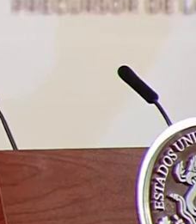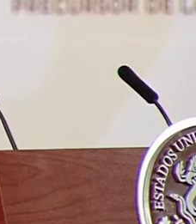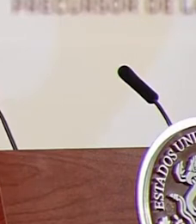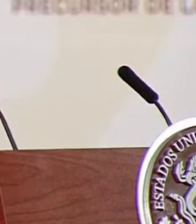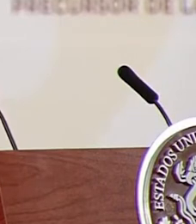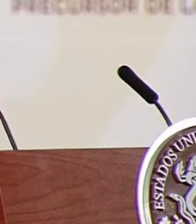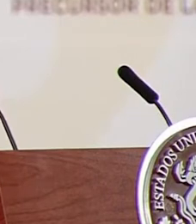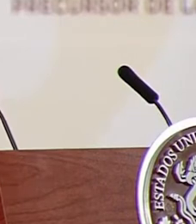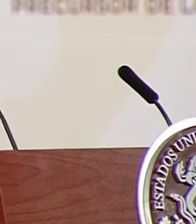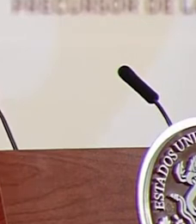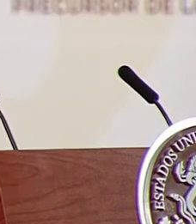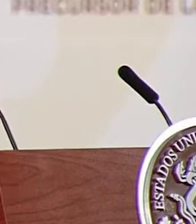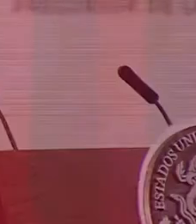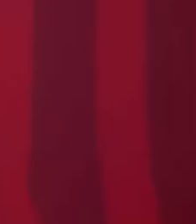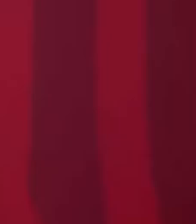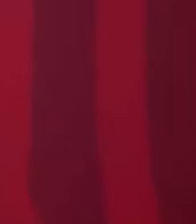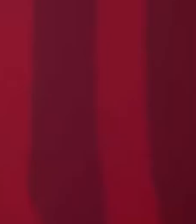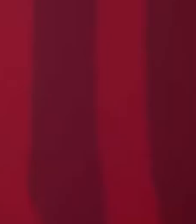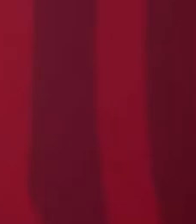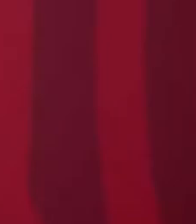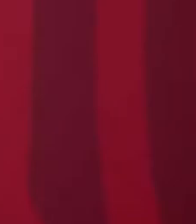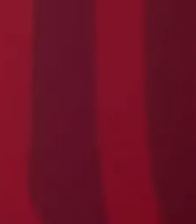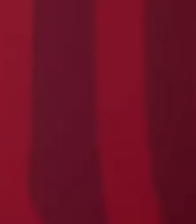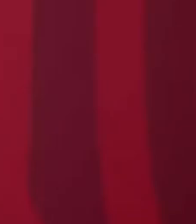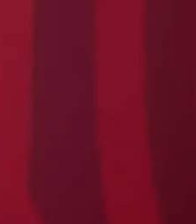Allá sí me preocupa la polarización